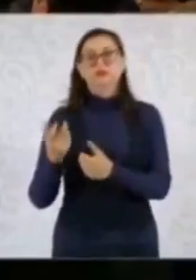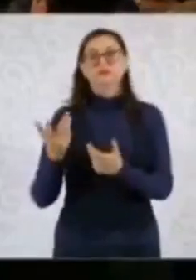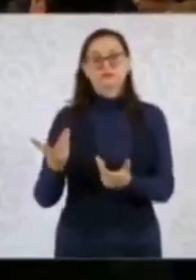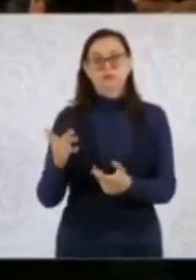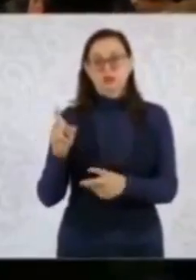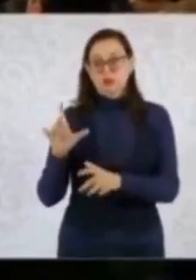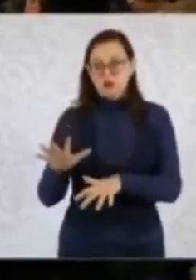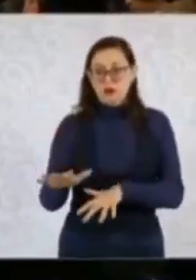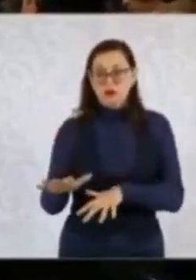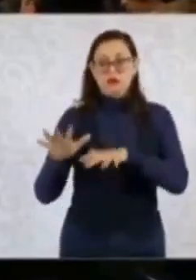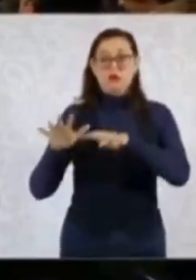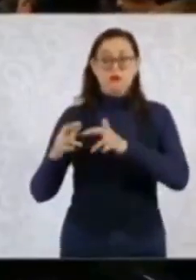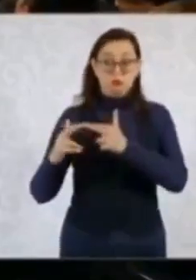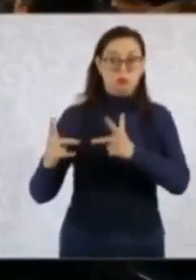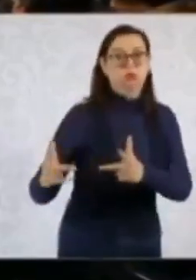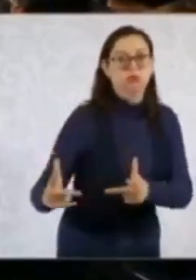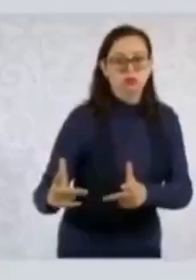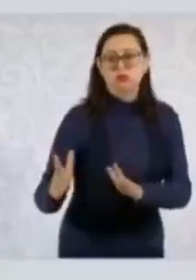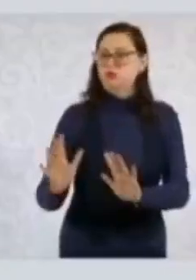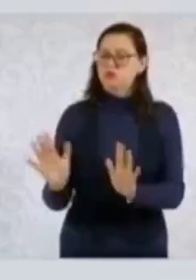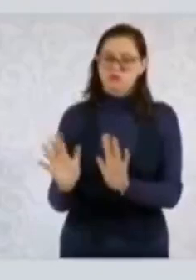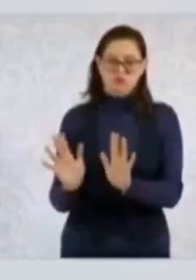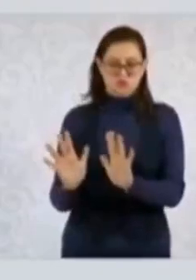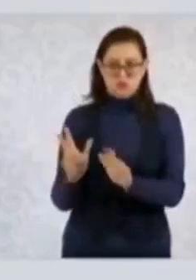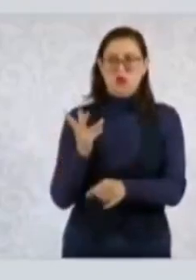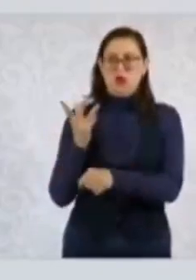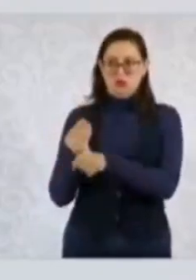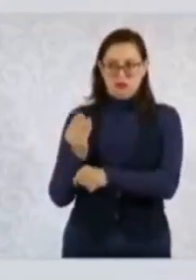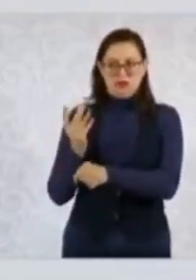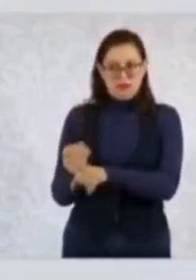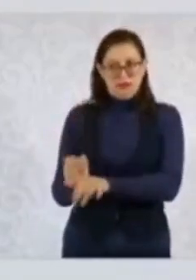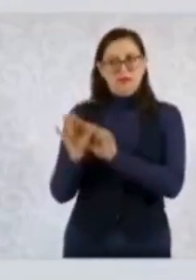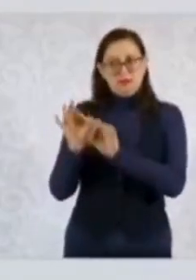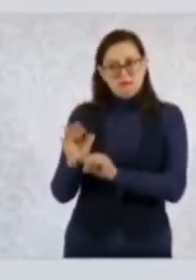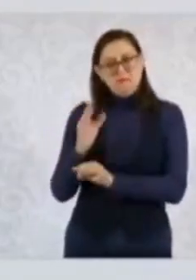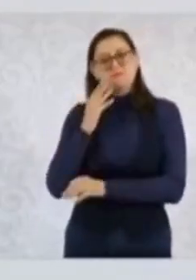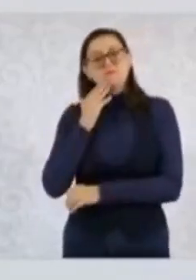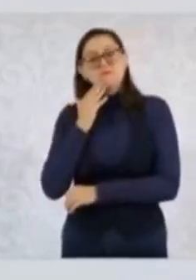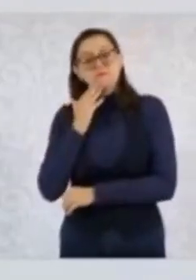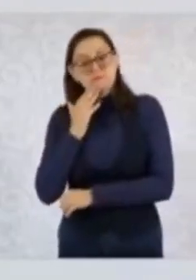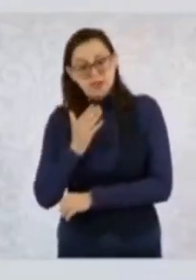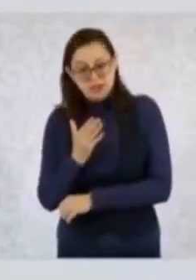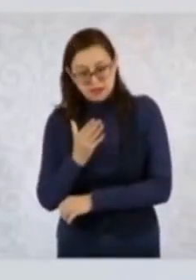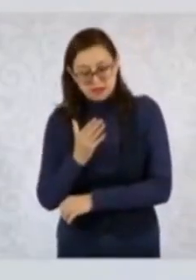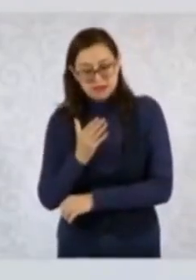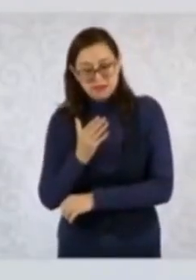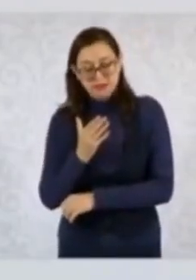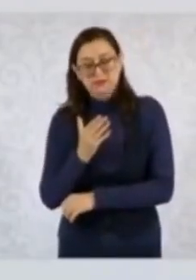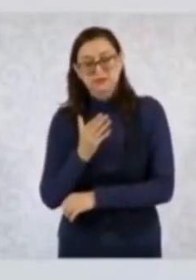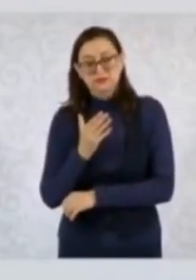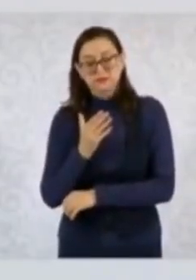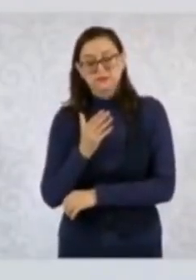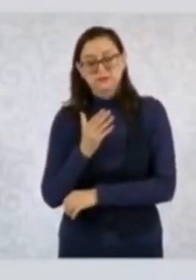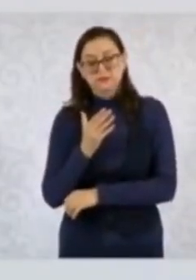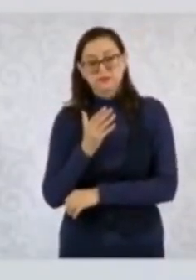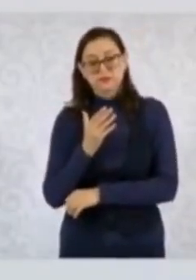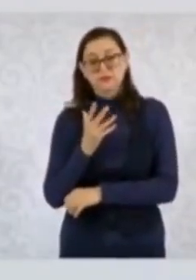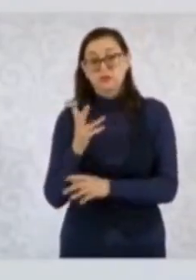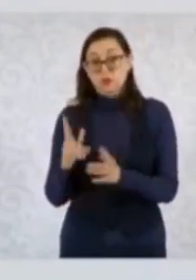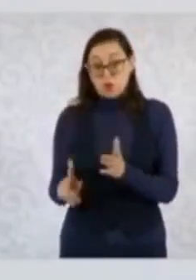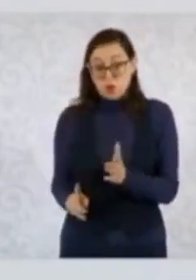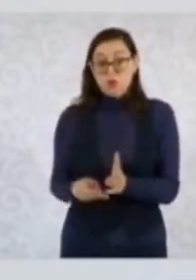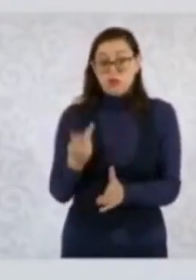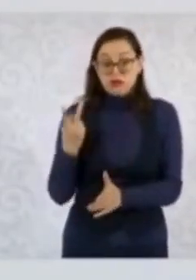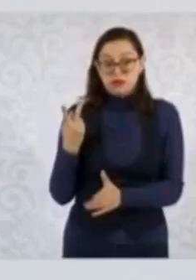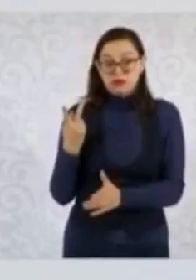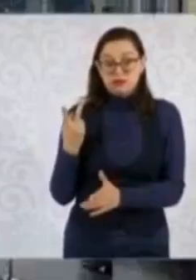la corriente del río, pasa uno de los ríos, vuelva a ocurrir que vuelva a